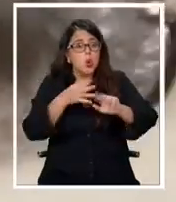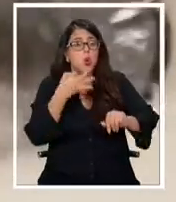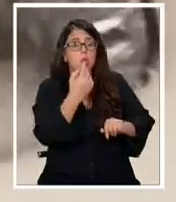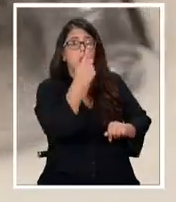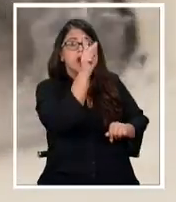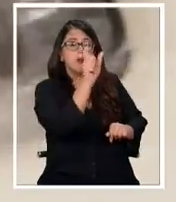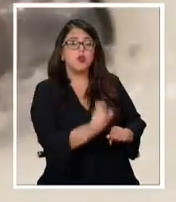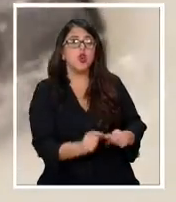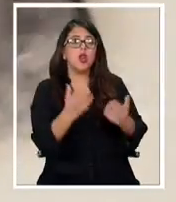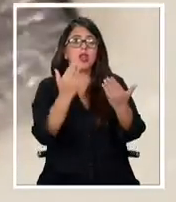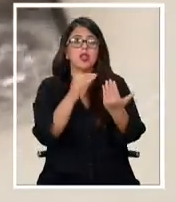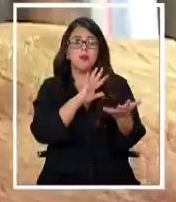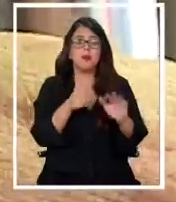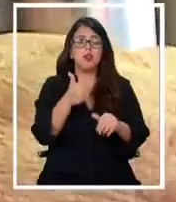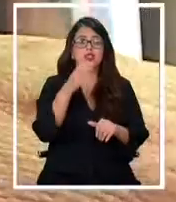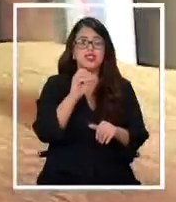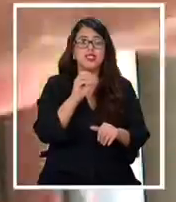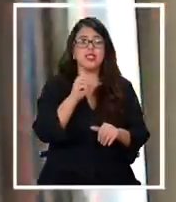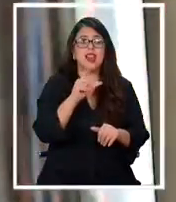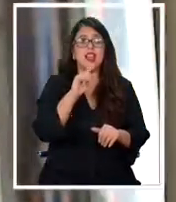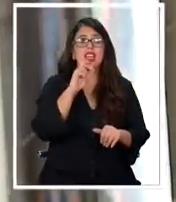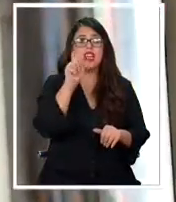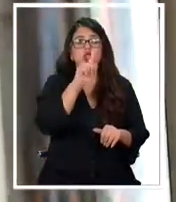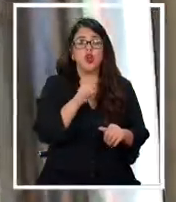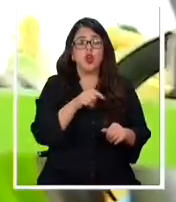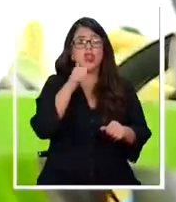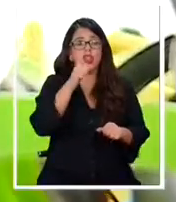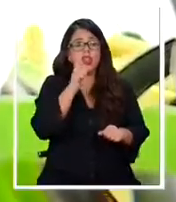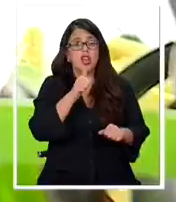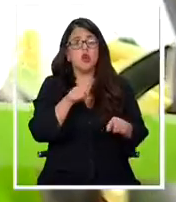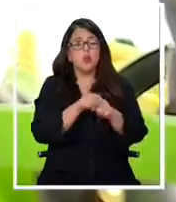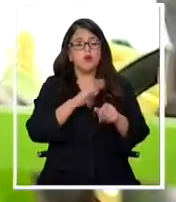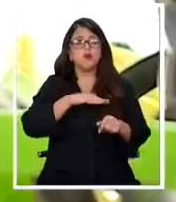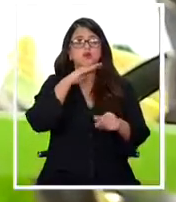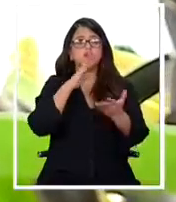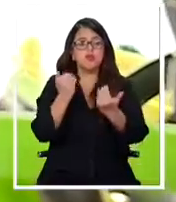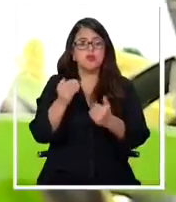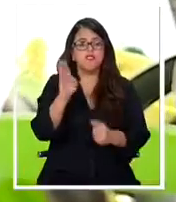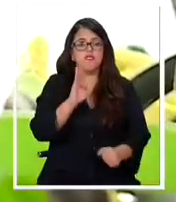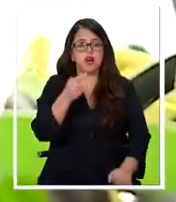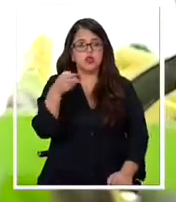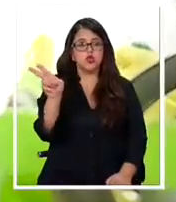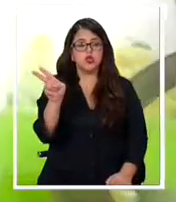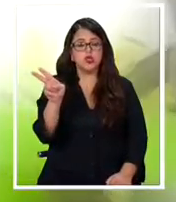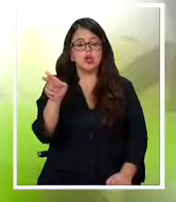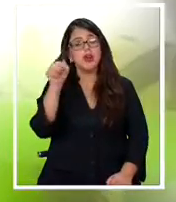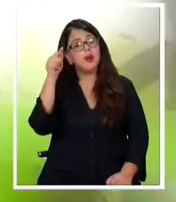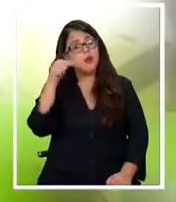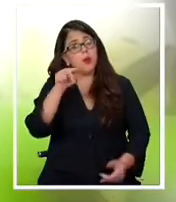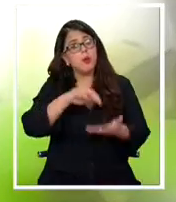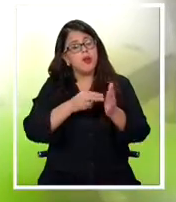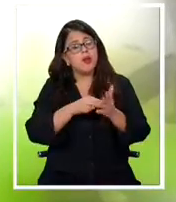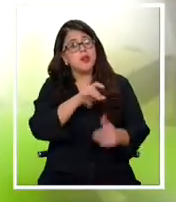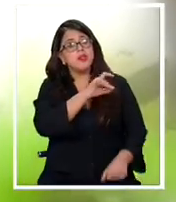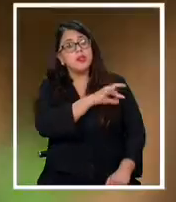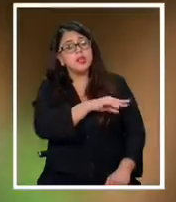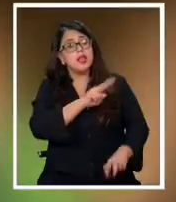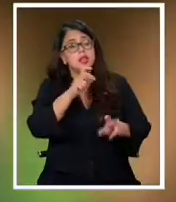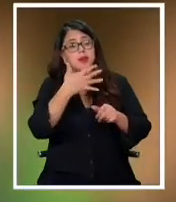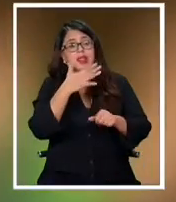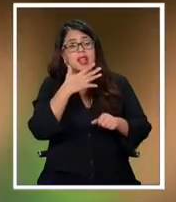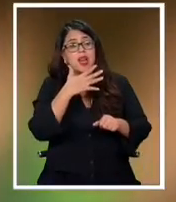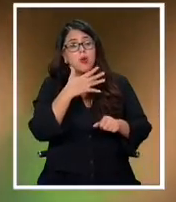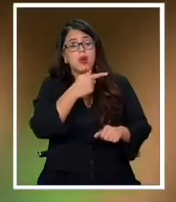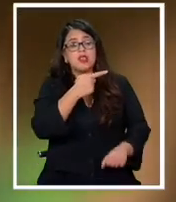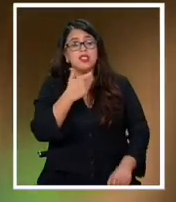una persona necesita alrededor de 60 litros diarios para satisfacer sus necesidades básicas. El problema es que en Chile el consumo